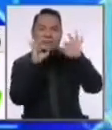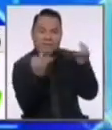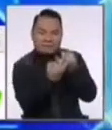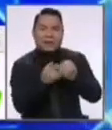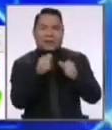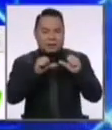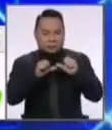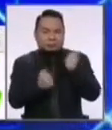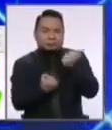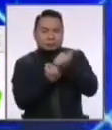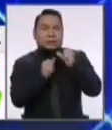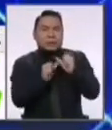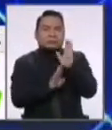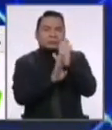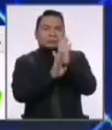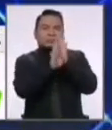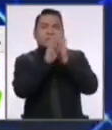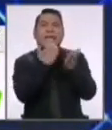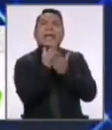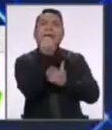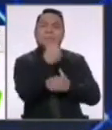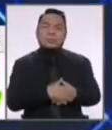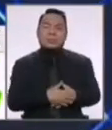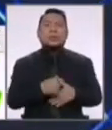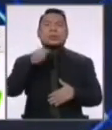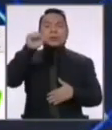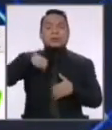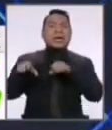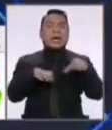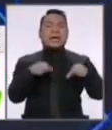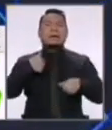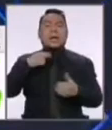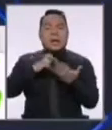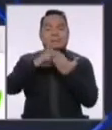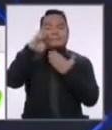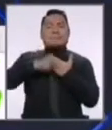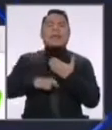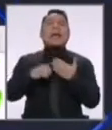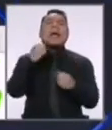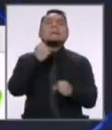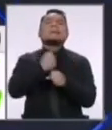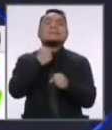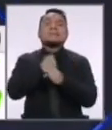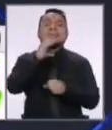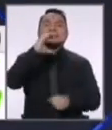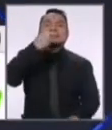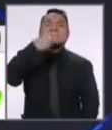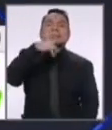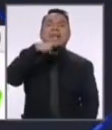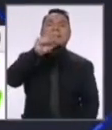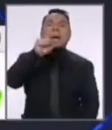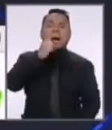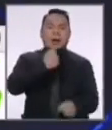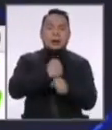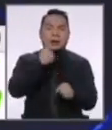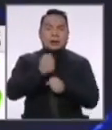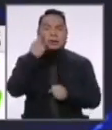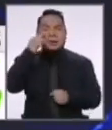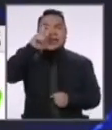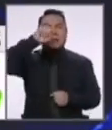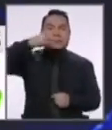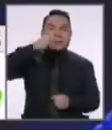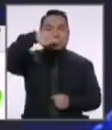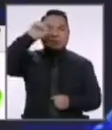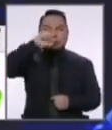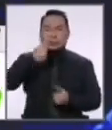a sostenerse y a poder reactivar la economía. Y lo vamos a hacer con nuestro plan Chamba, que implica un fondo de garantía de 30 mil millones de